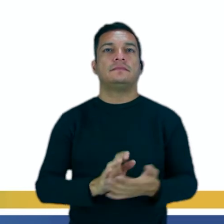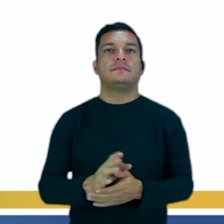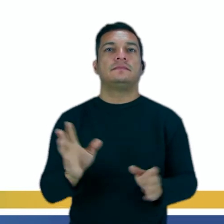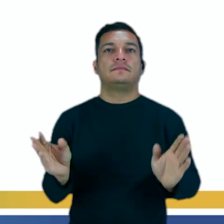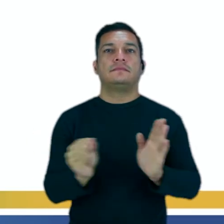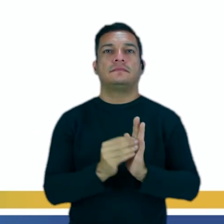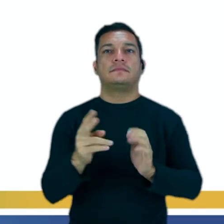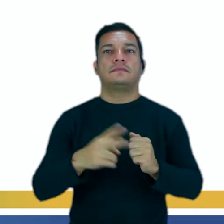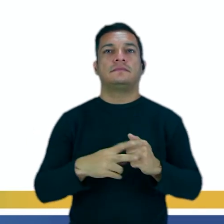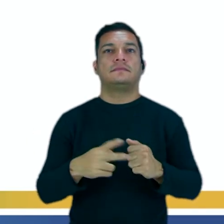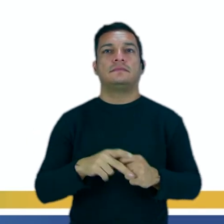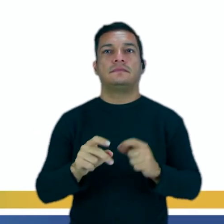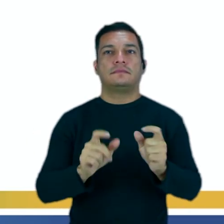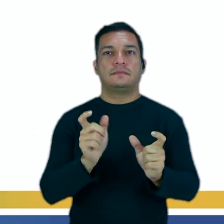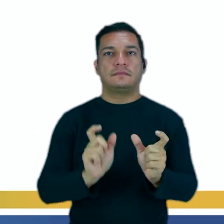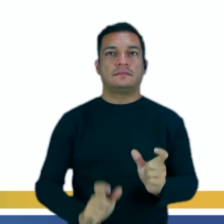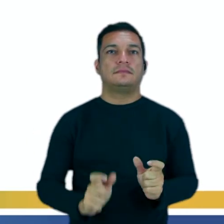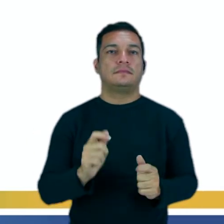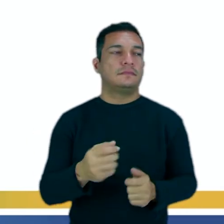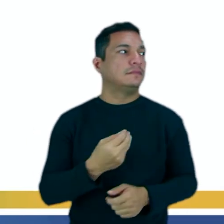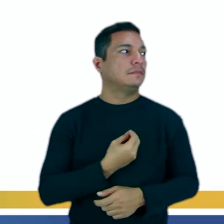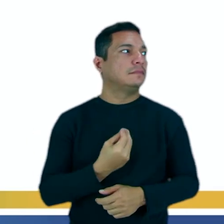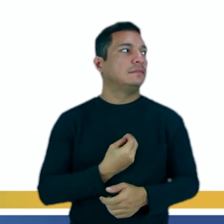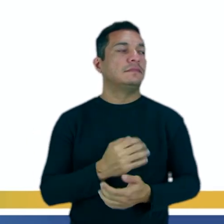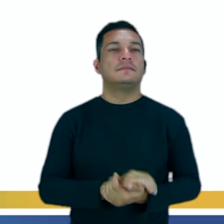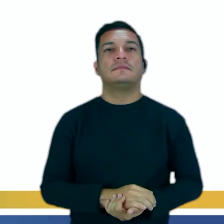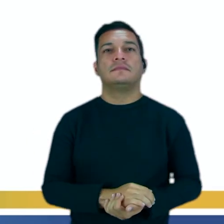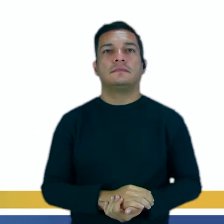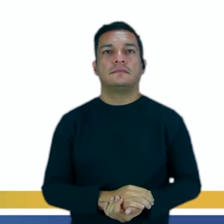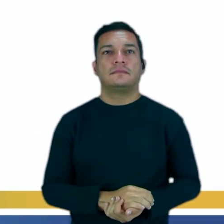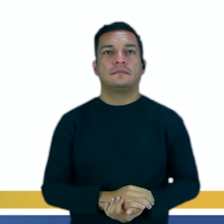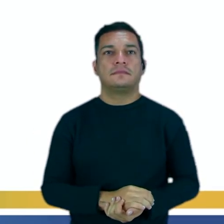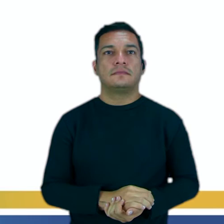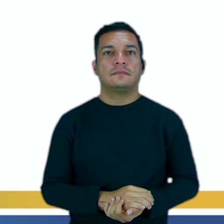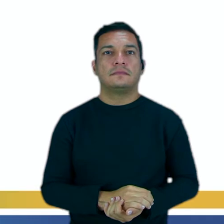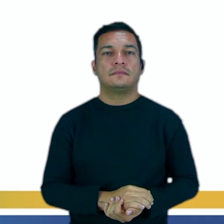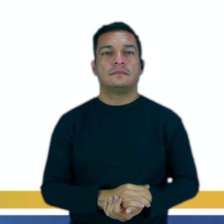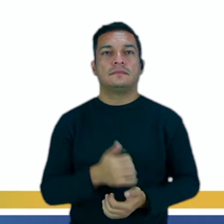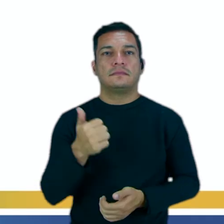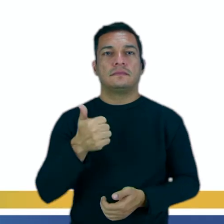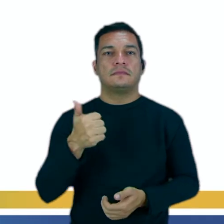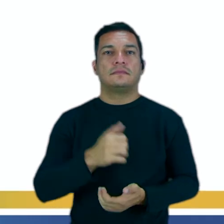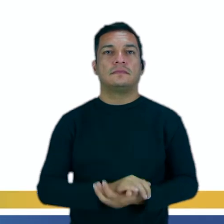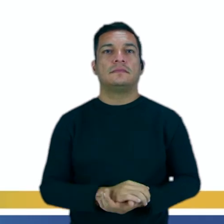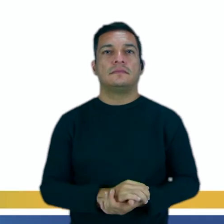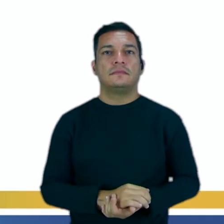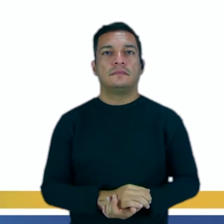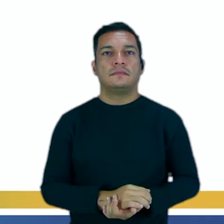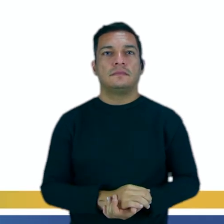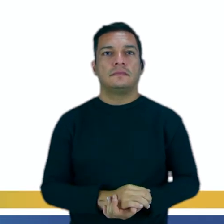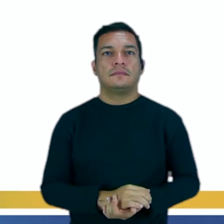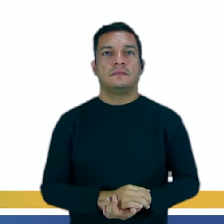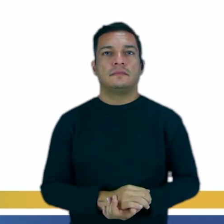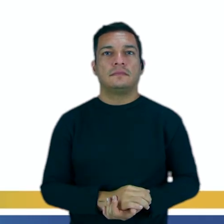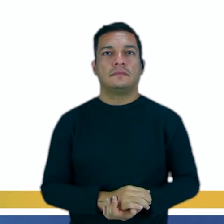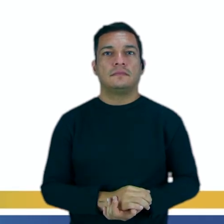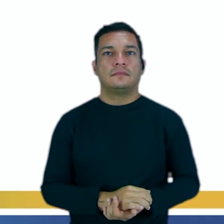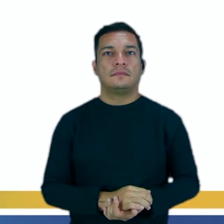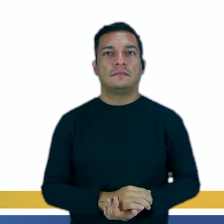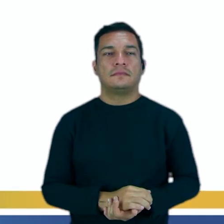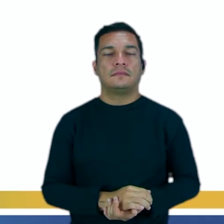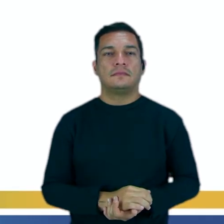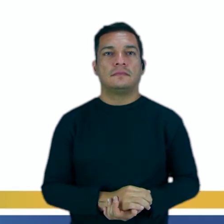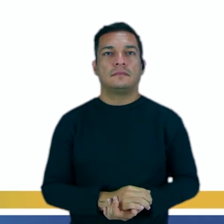completa con los verbos conjugados en presente, ¿sí? Número uno, hoy Luis y María,